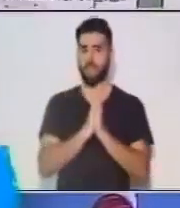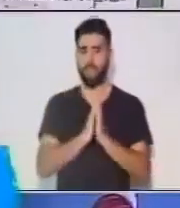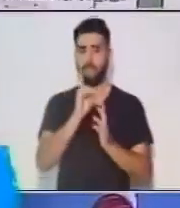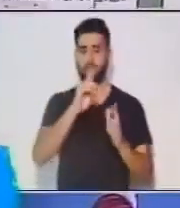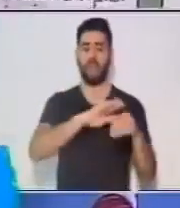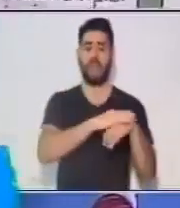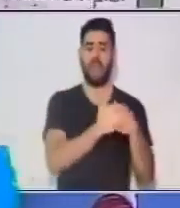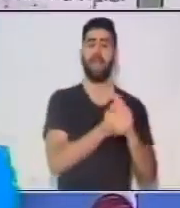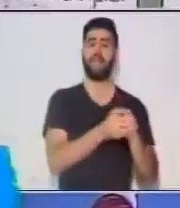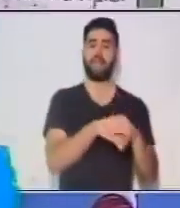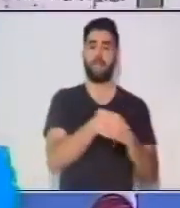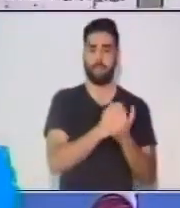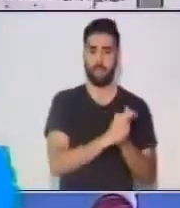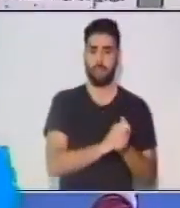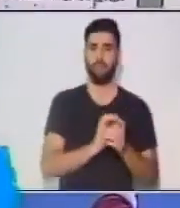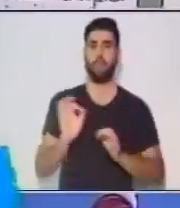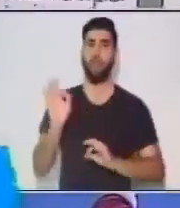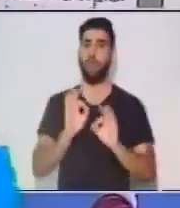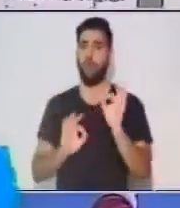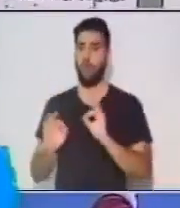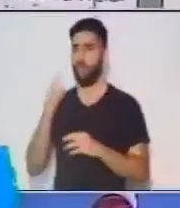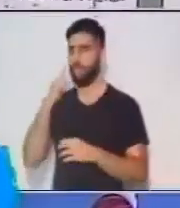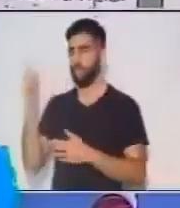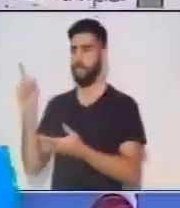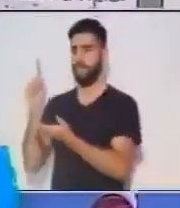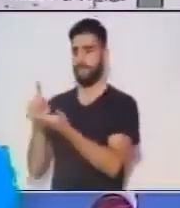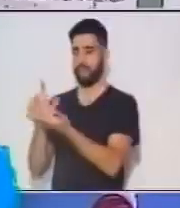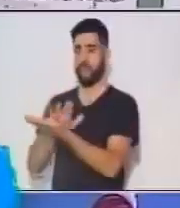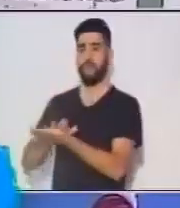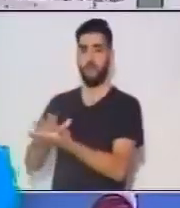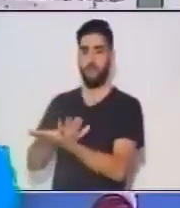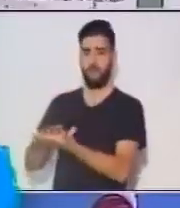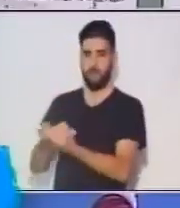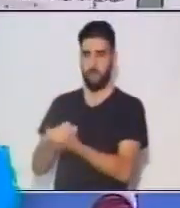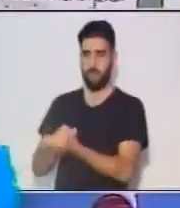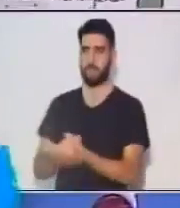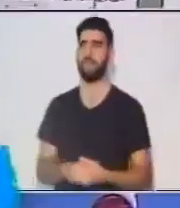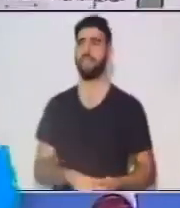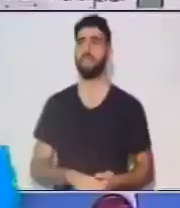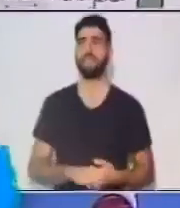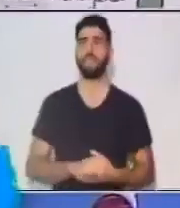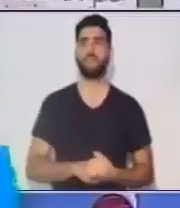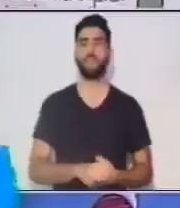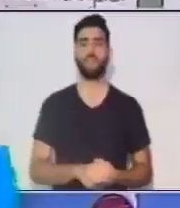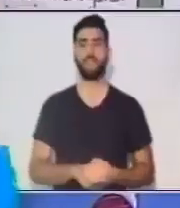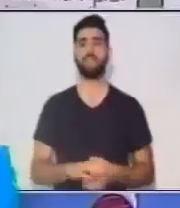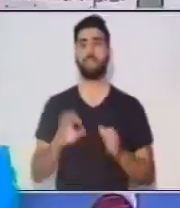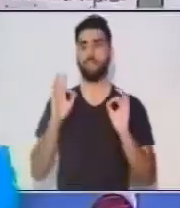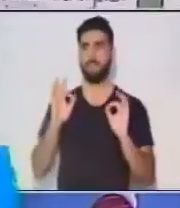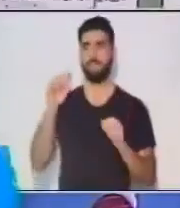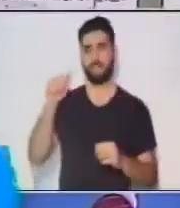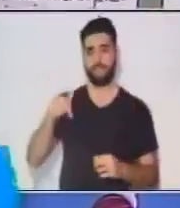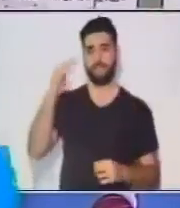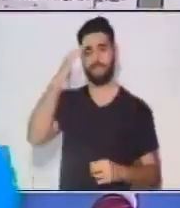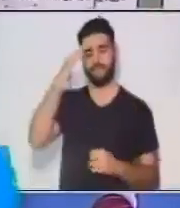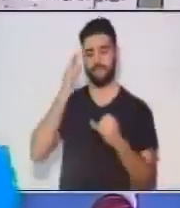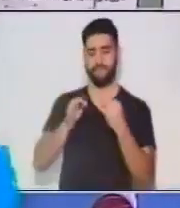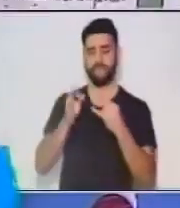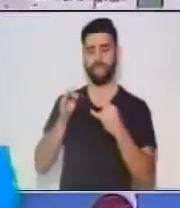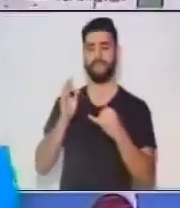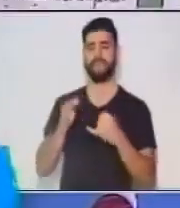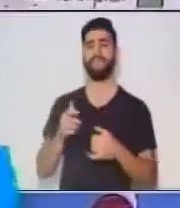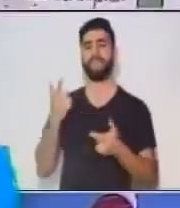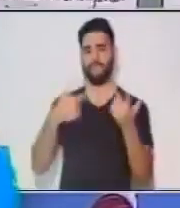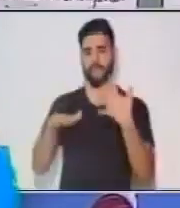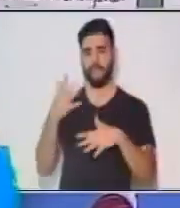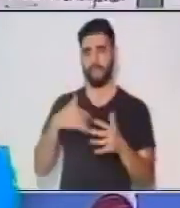jabón, o bien con jabón ingenio. El día de hoy tenemos a Pablito. Gracias, Pablo. En